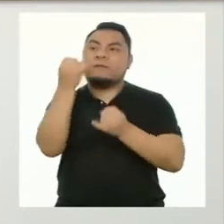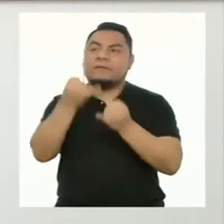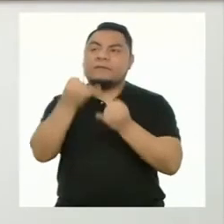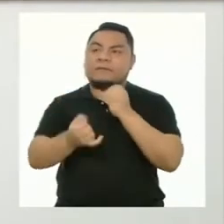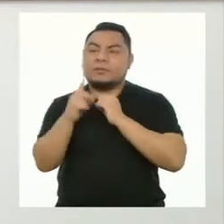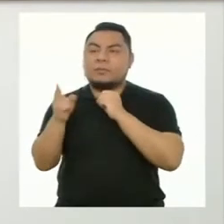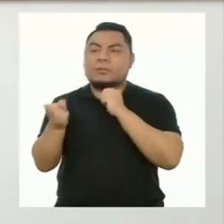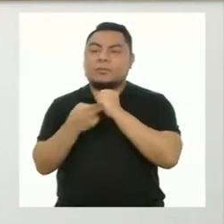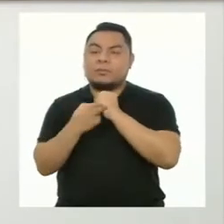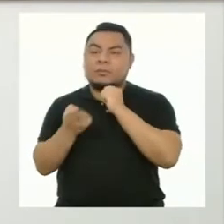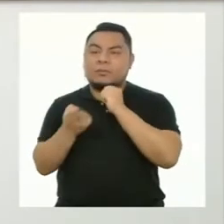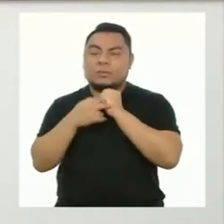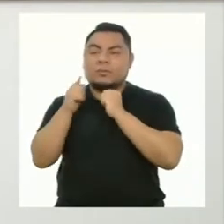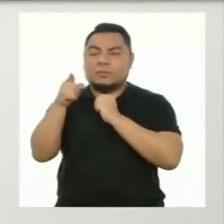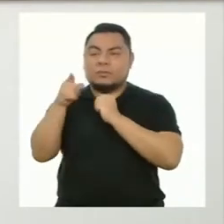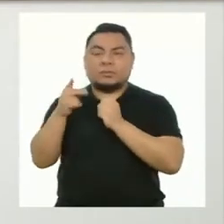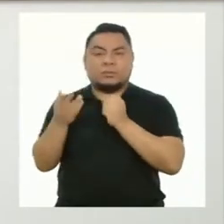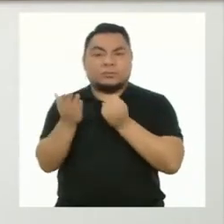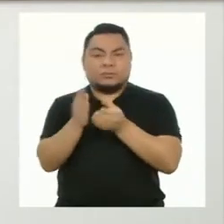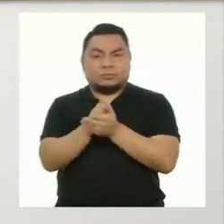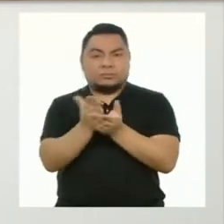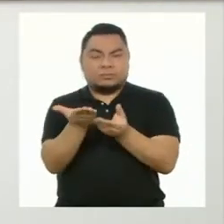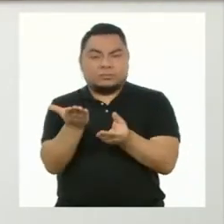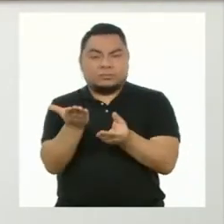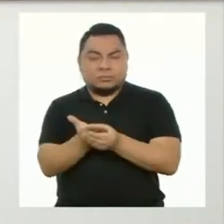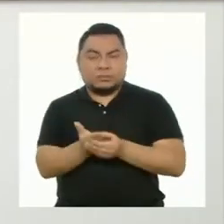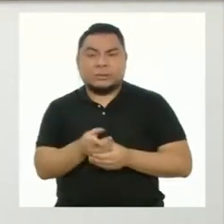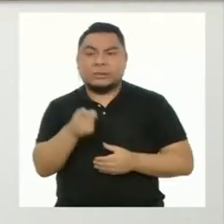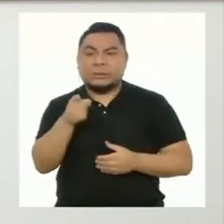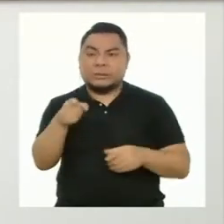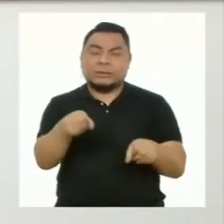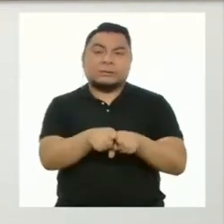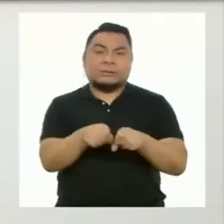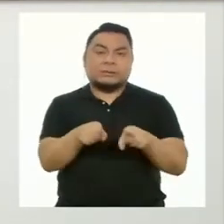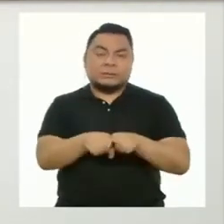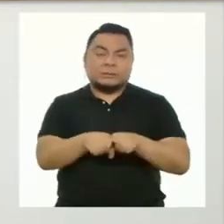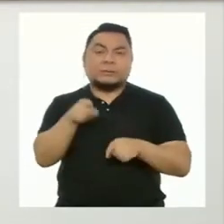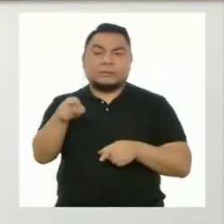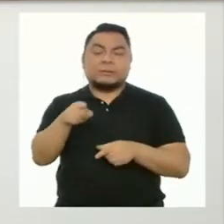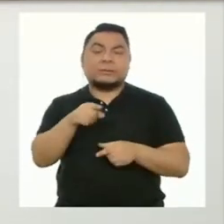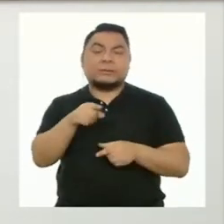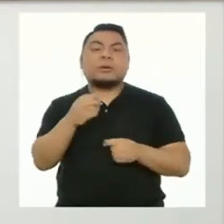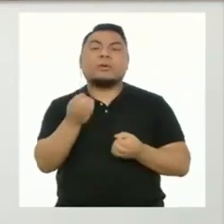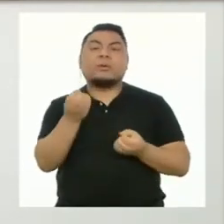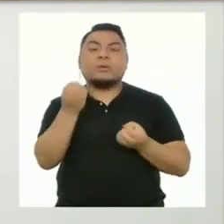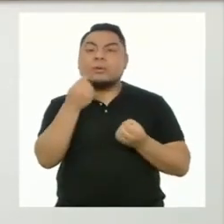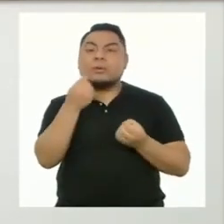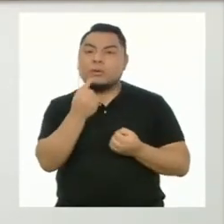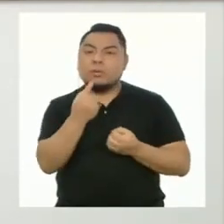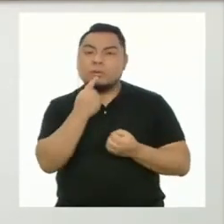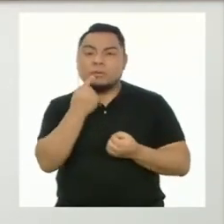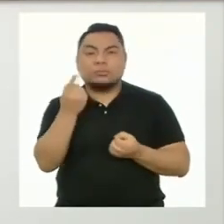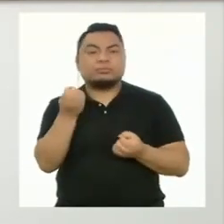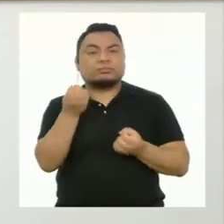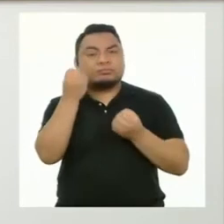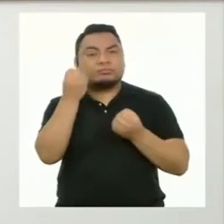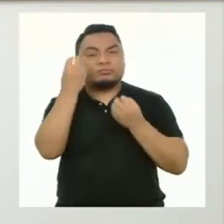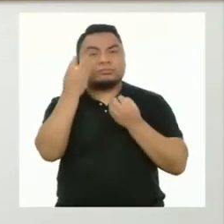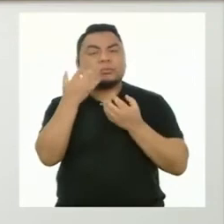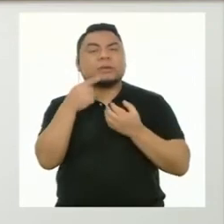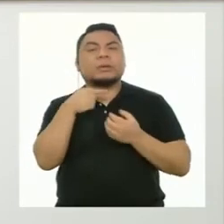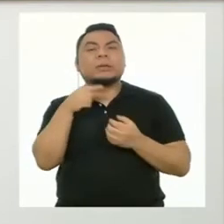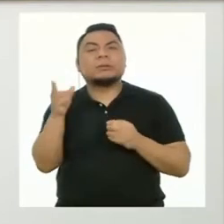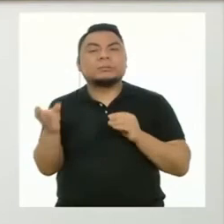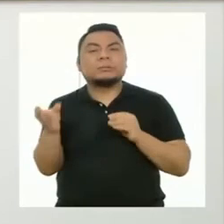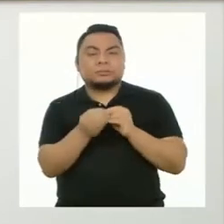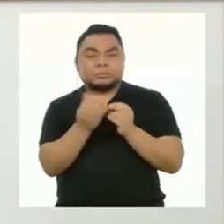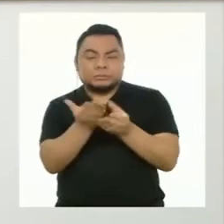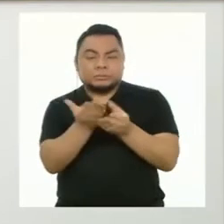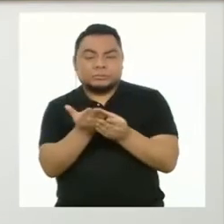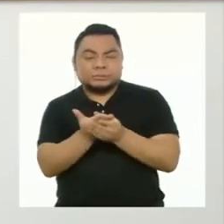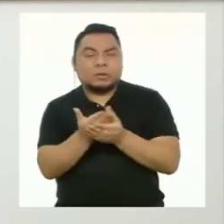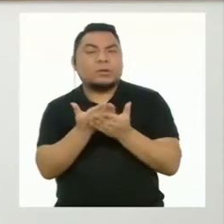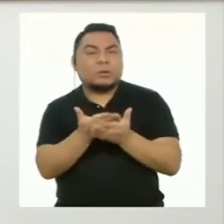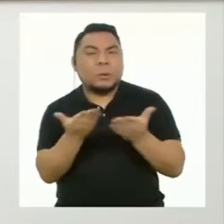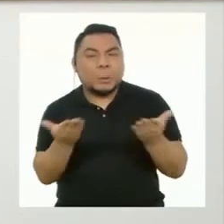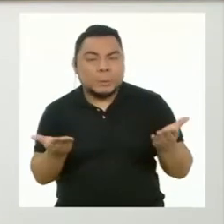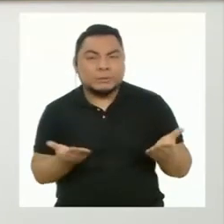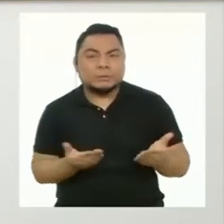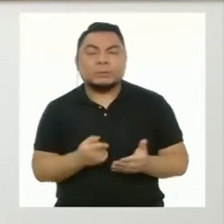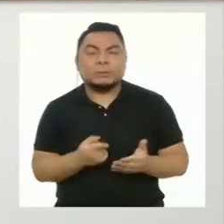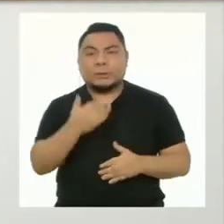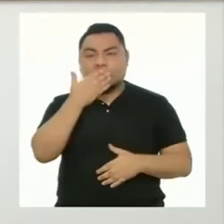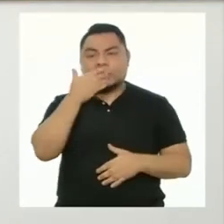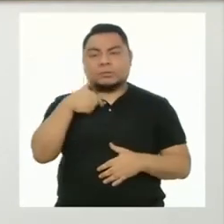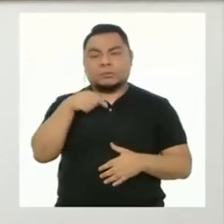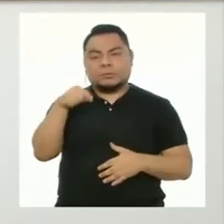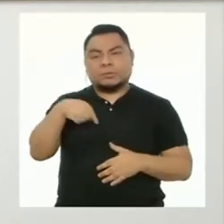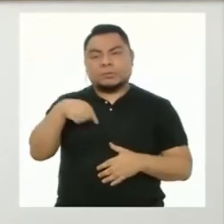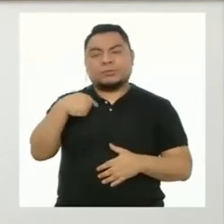y lo guardarás en tu portafolio. Así mismo, en los comentarios no solo tienen que colocar cosas que deben